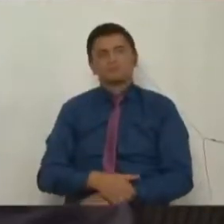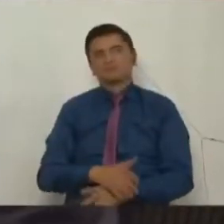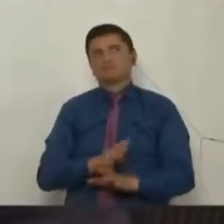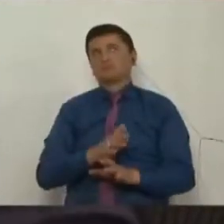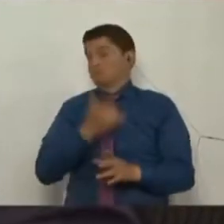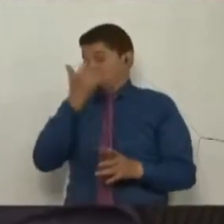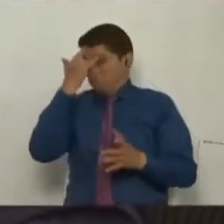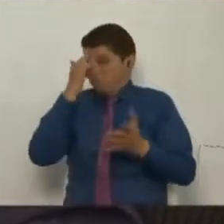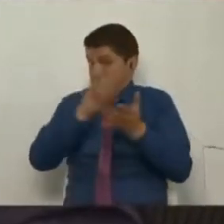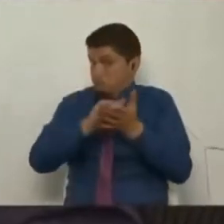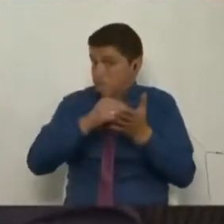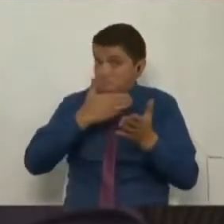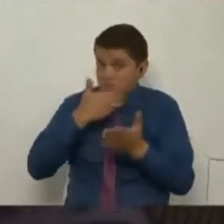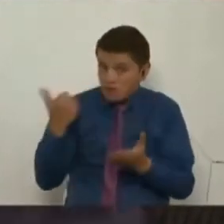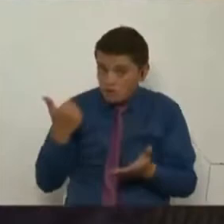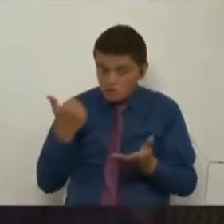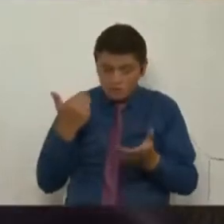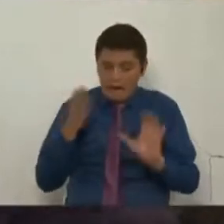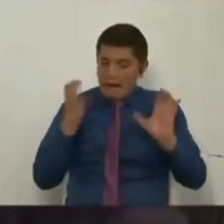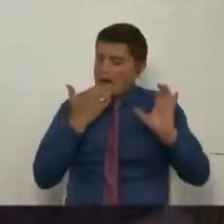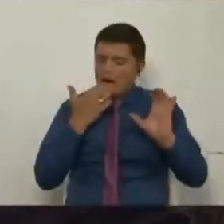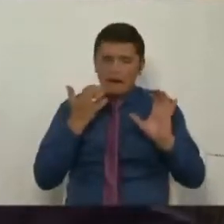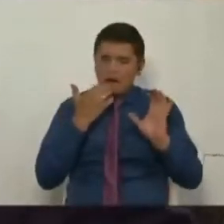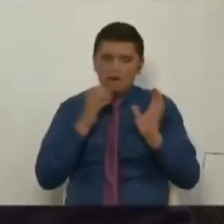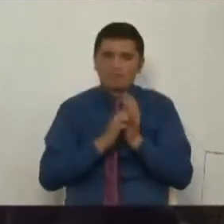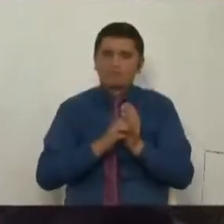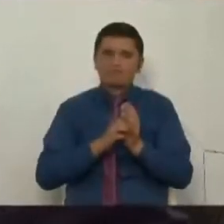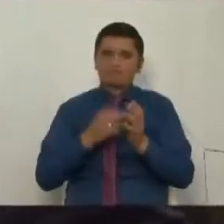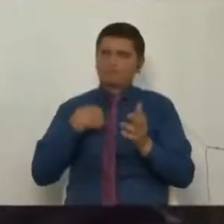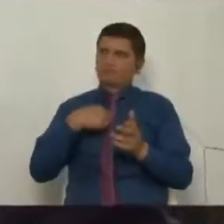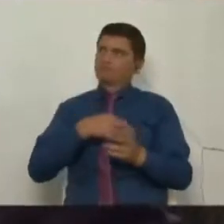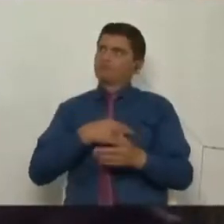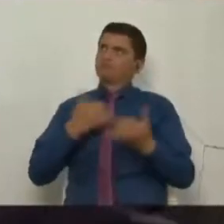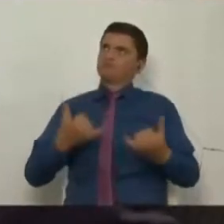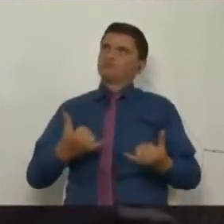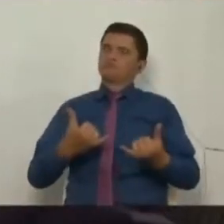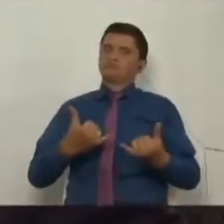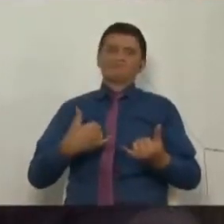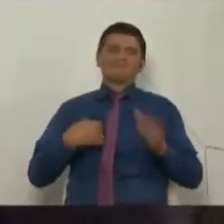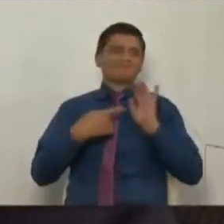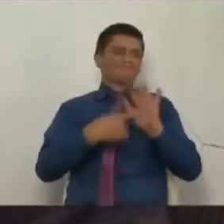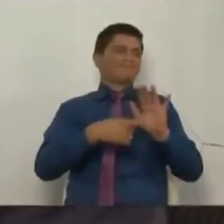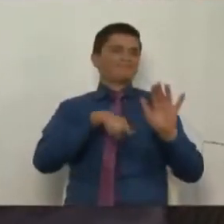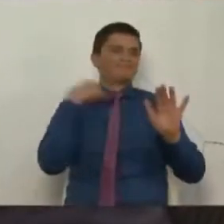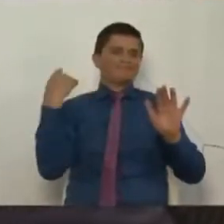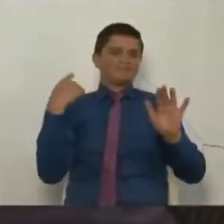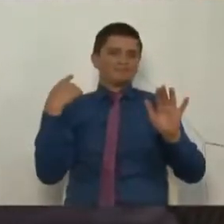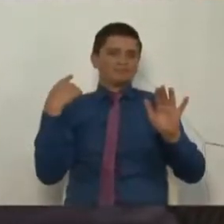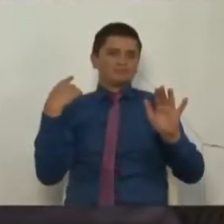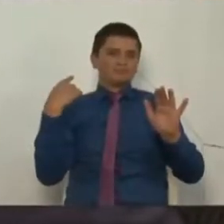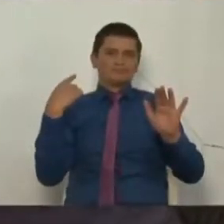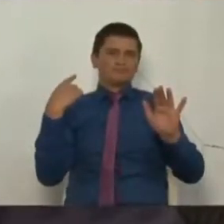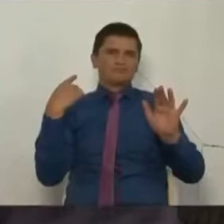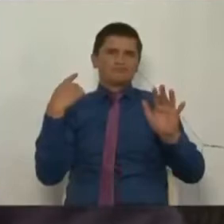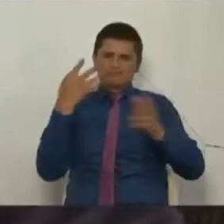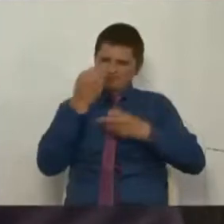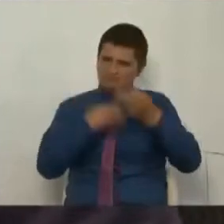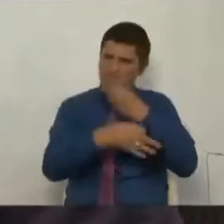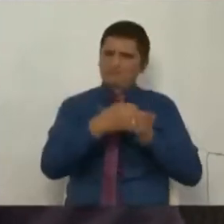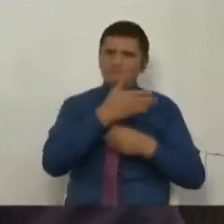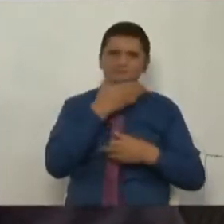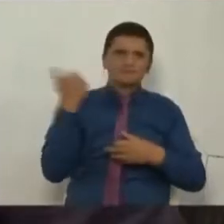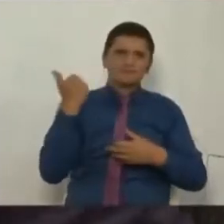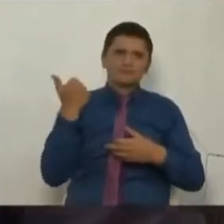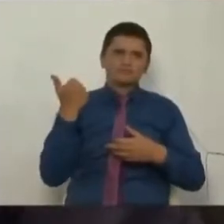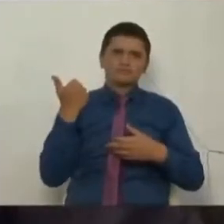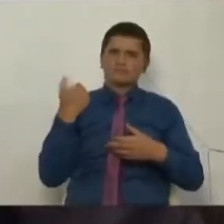que a cambio de declararnos hoy derrotados, digamos, en esta no